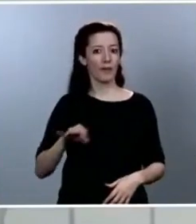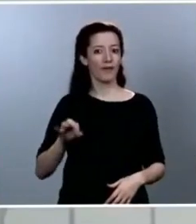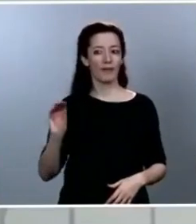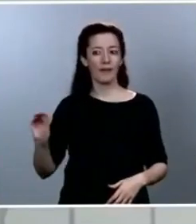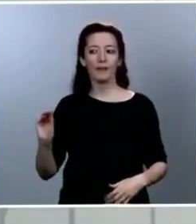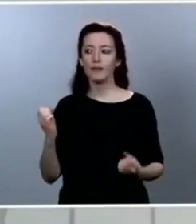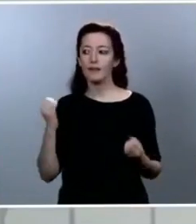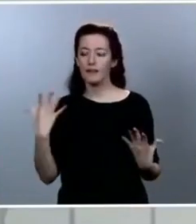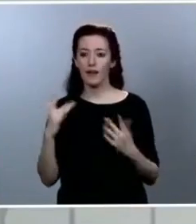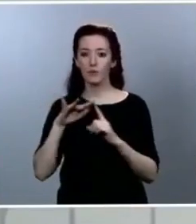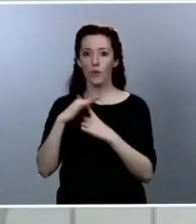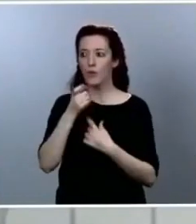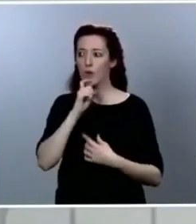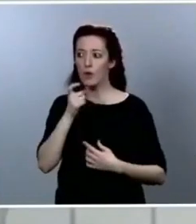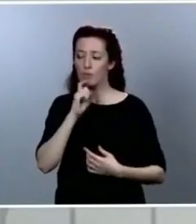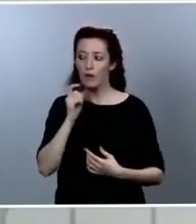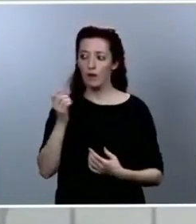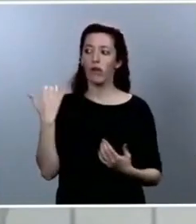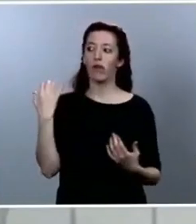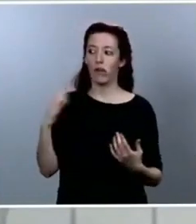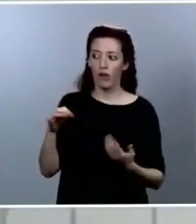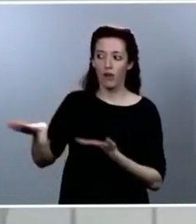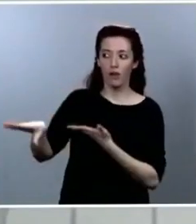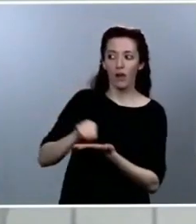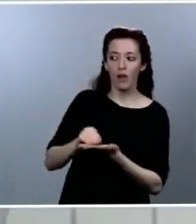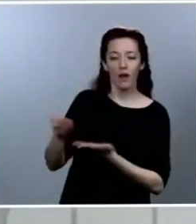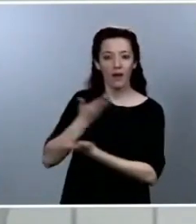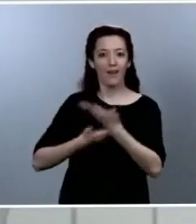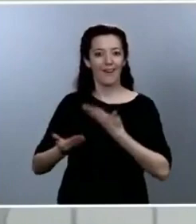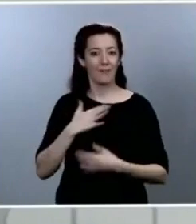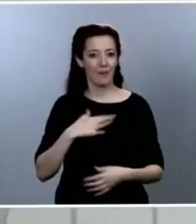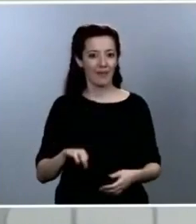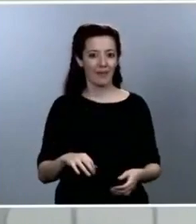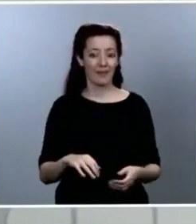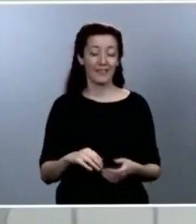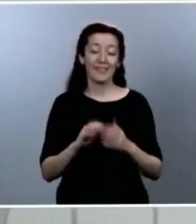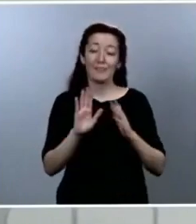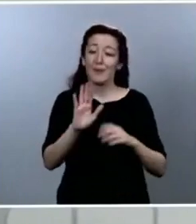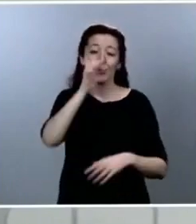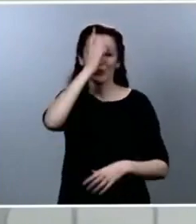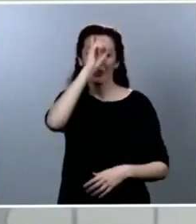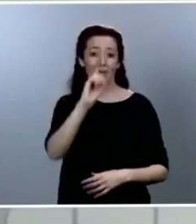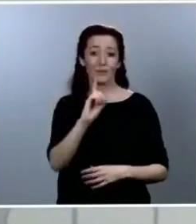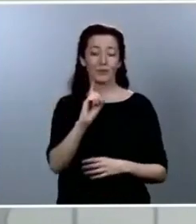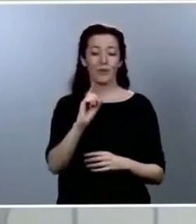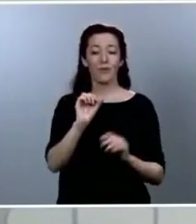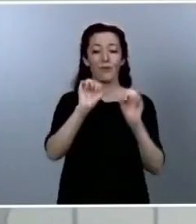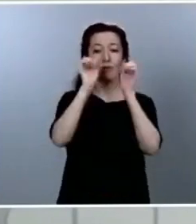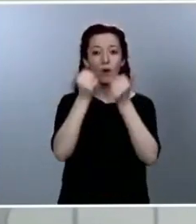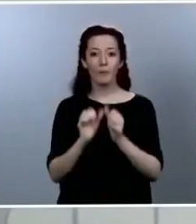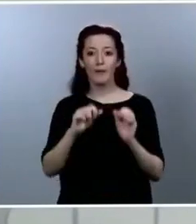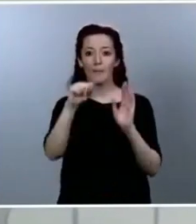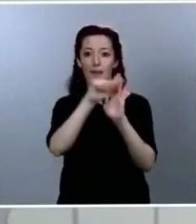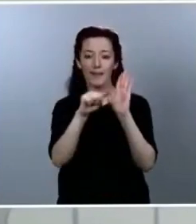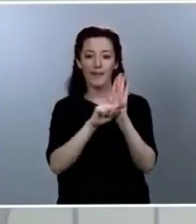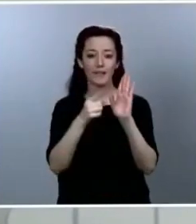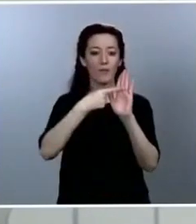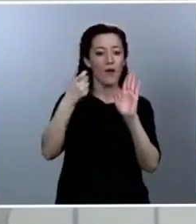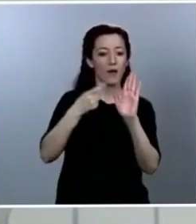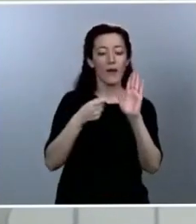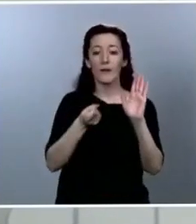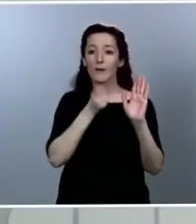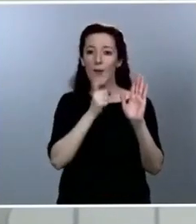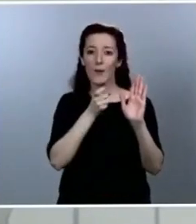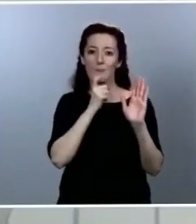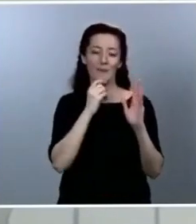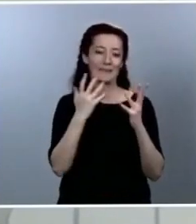incertezas, no tenemos certezas absolutas de cómo transitar en esta desescalada. Quien crea que sabe todo sobre esta epidemia